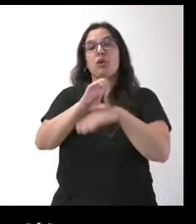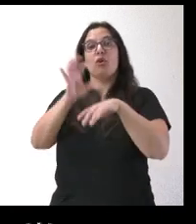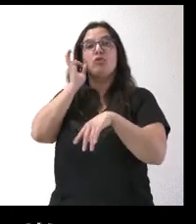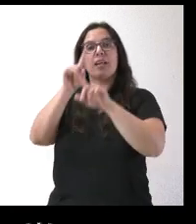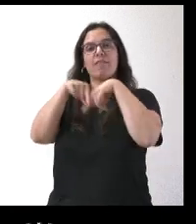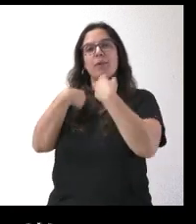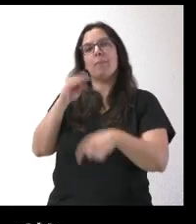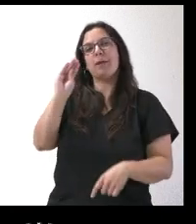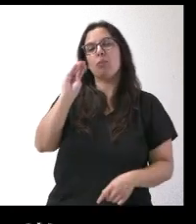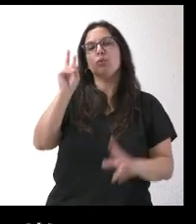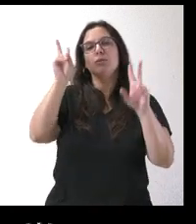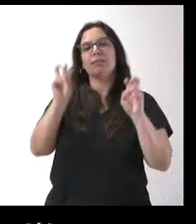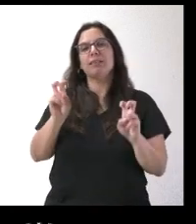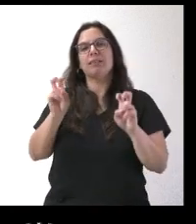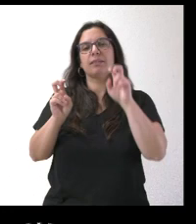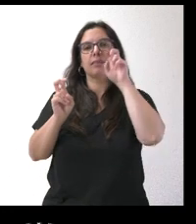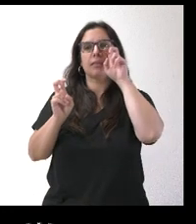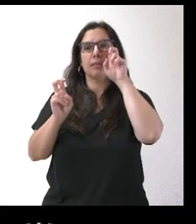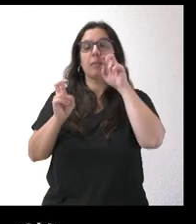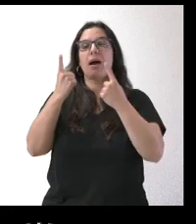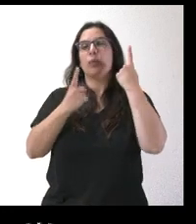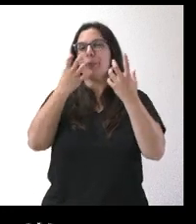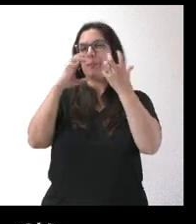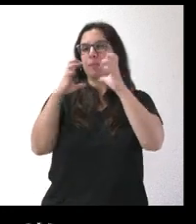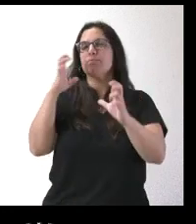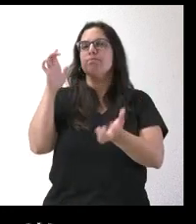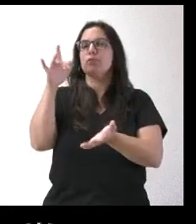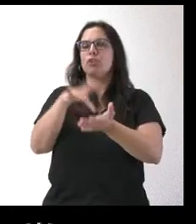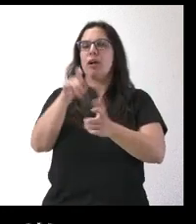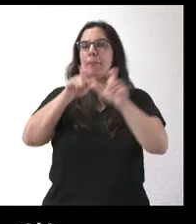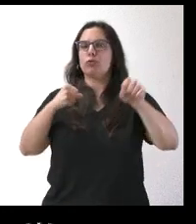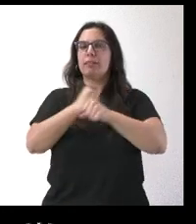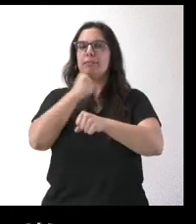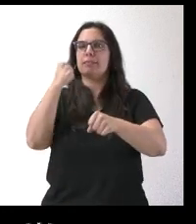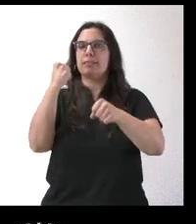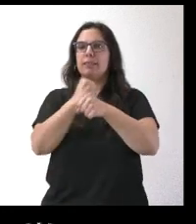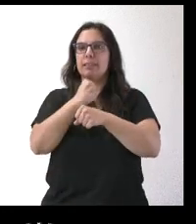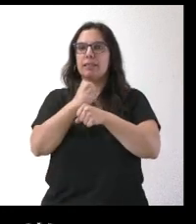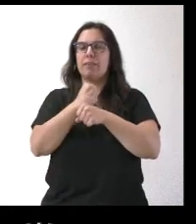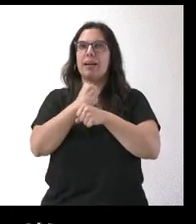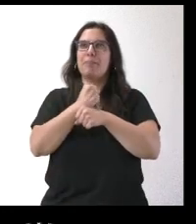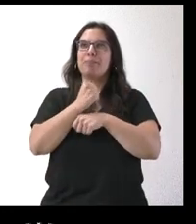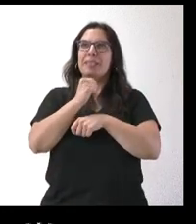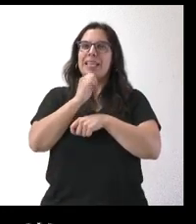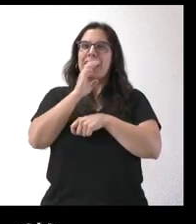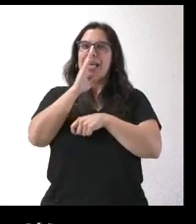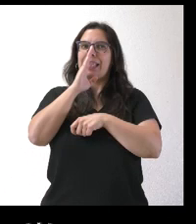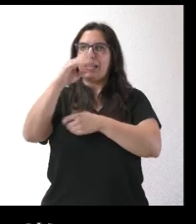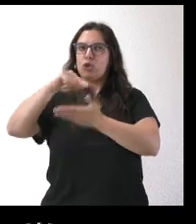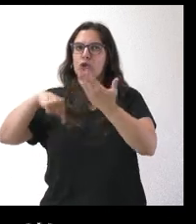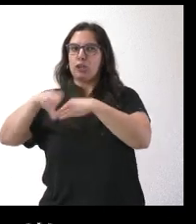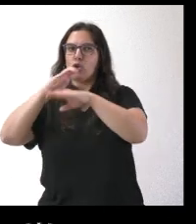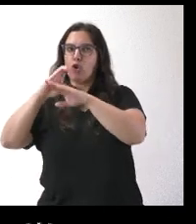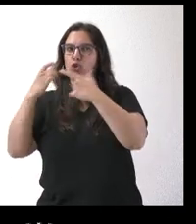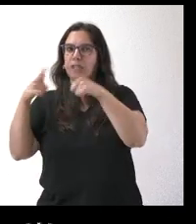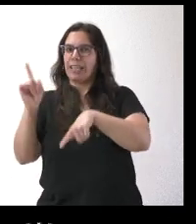preguntarle por algunas protestas que está habiendo de gente que trabaja, no directamente para la consejería de familia, pero sí para